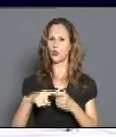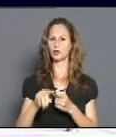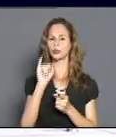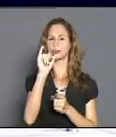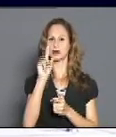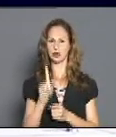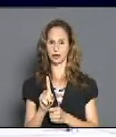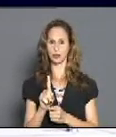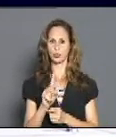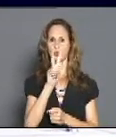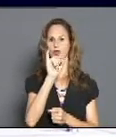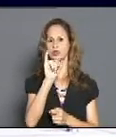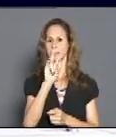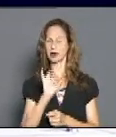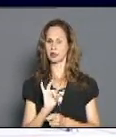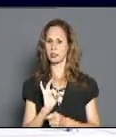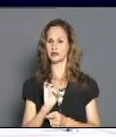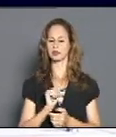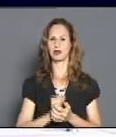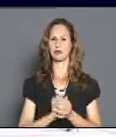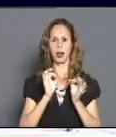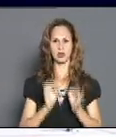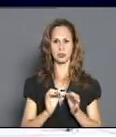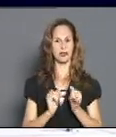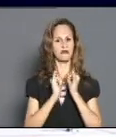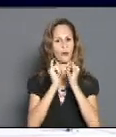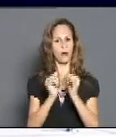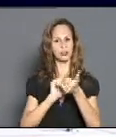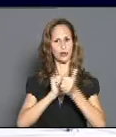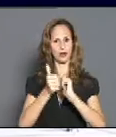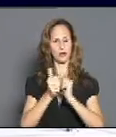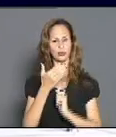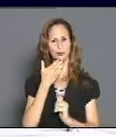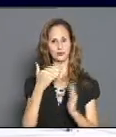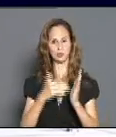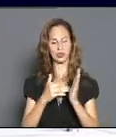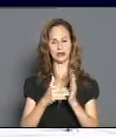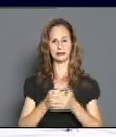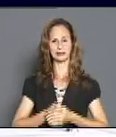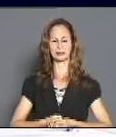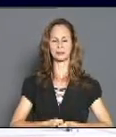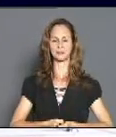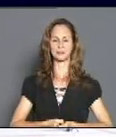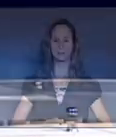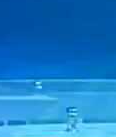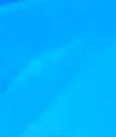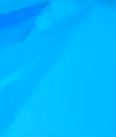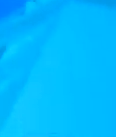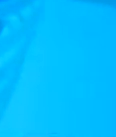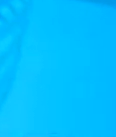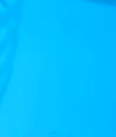en los 67 kilogramos. Ha sido la información deportiva, tengan ustedes muy buenas tardes.